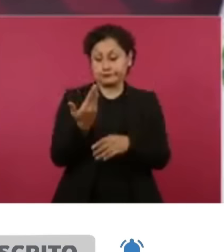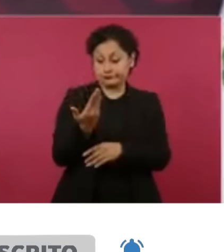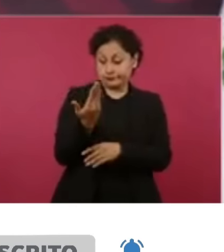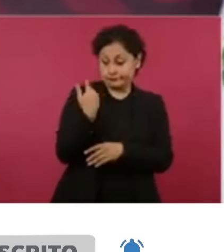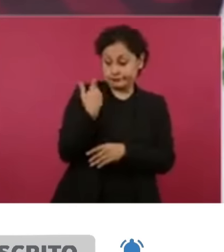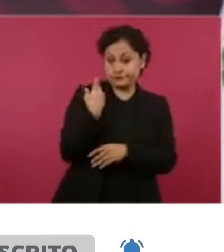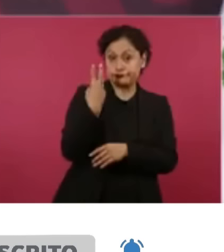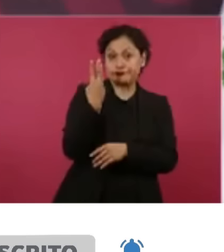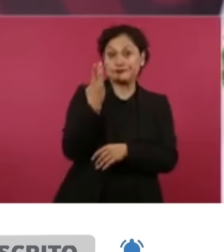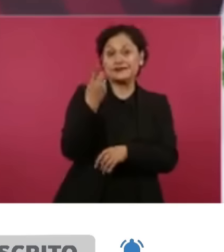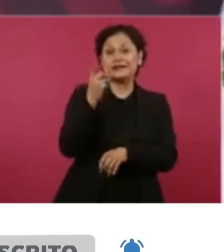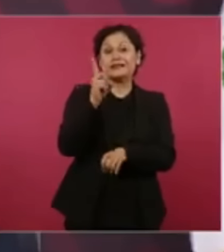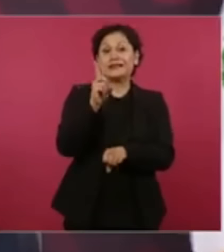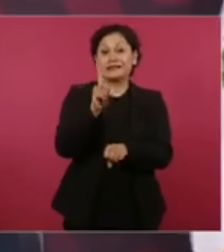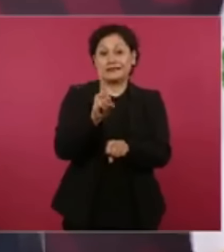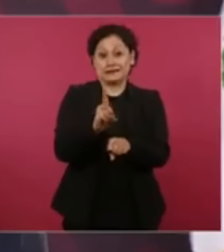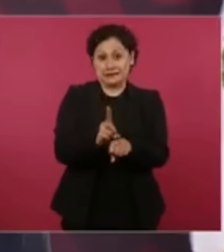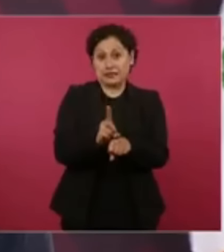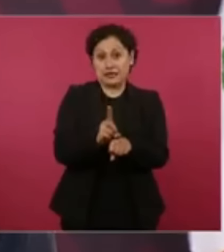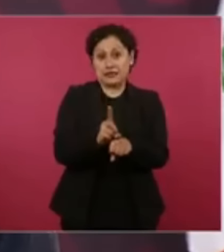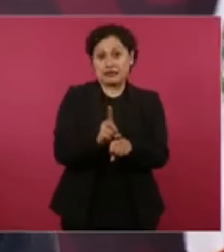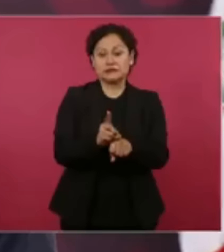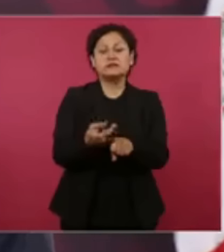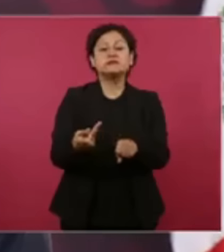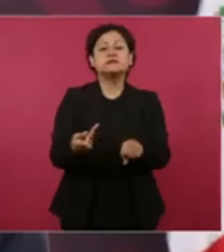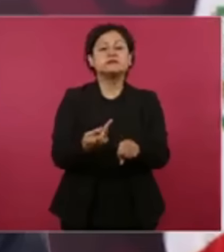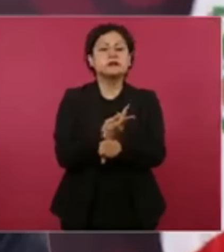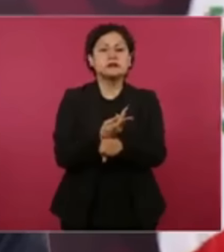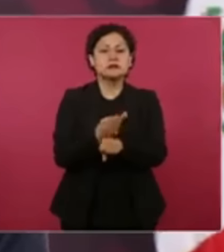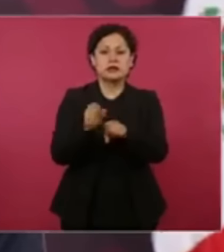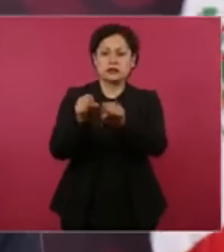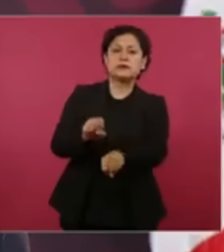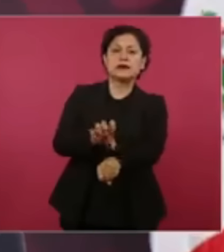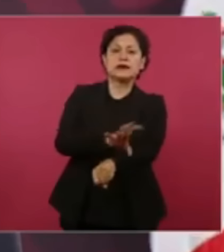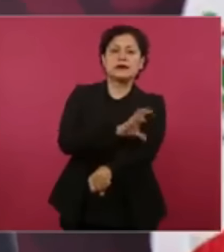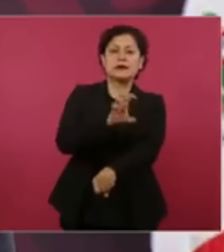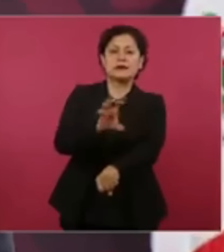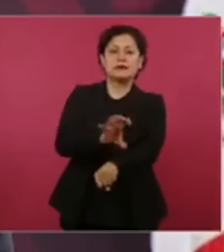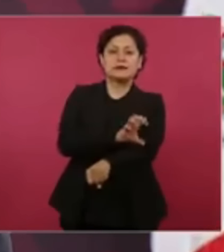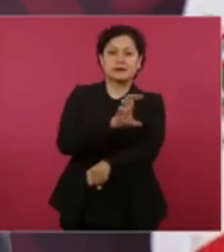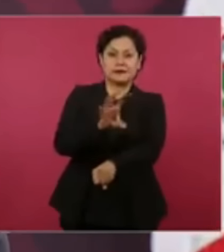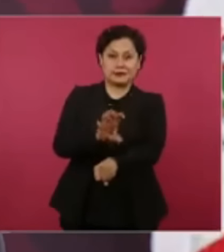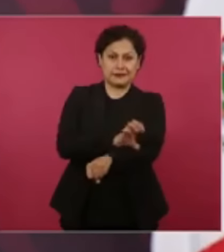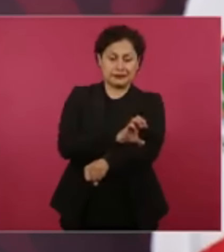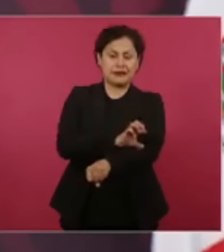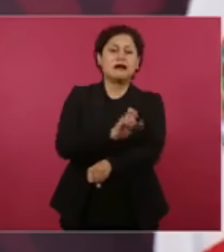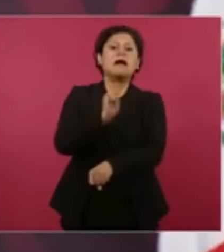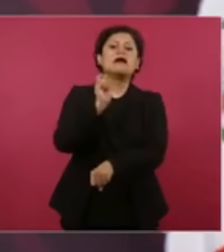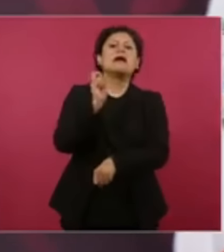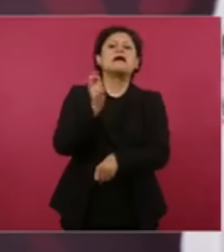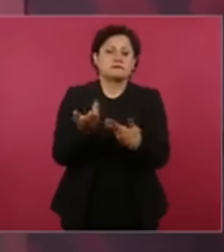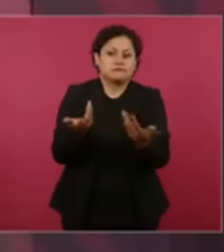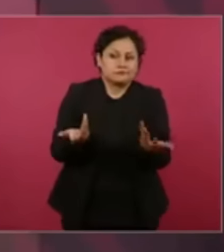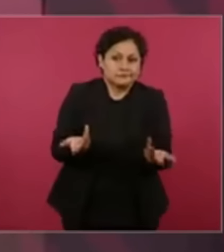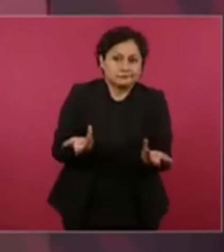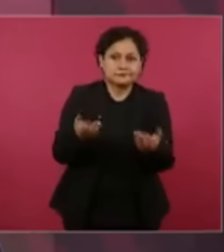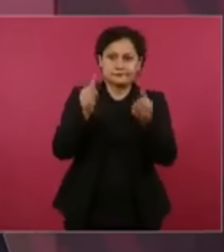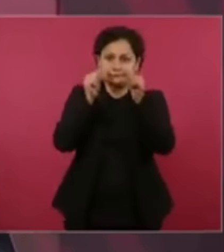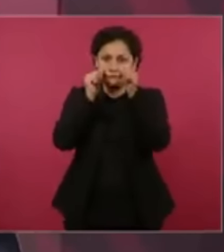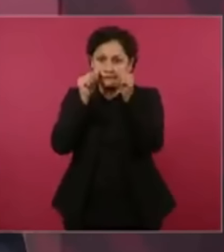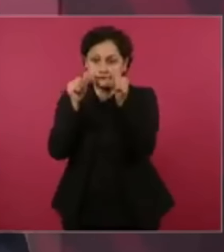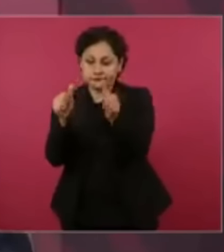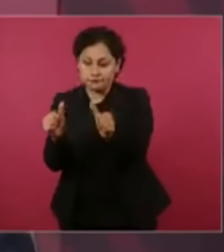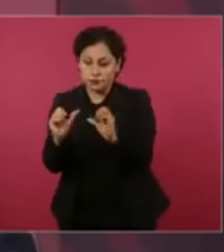para proteger el sistema eléctrico nacional se tuvo que actuar y se